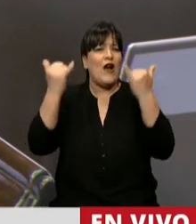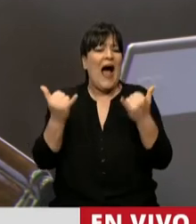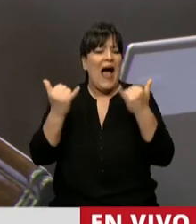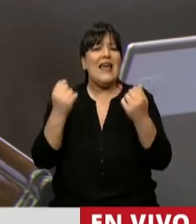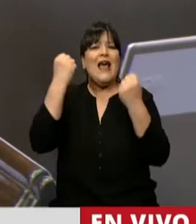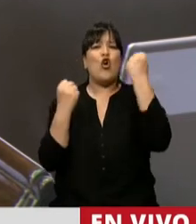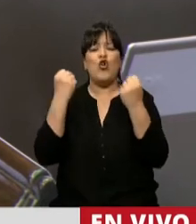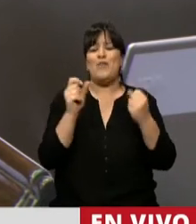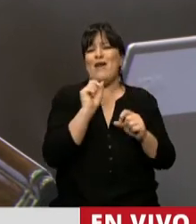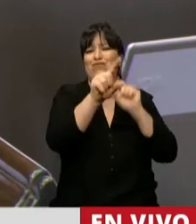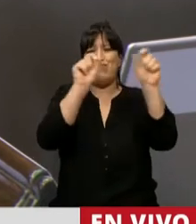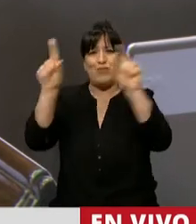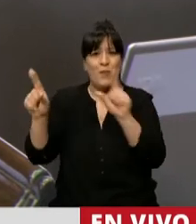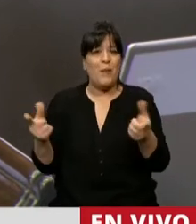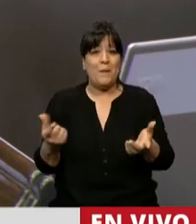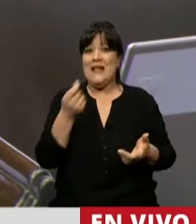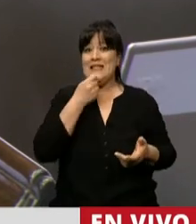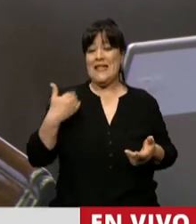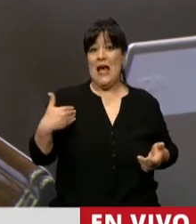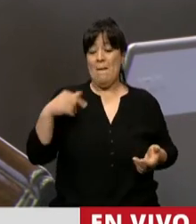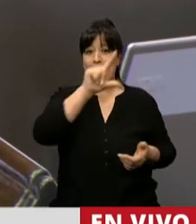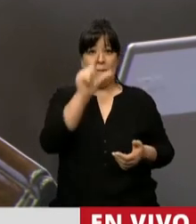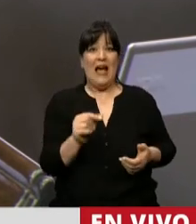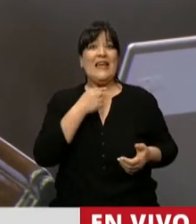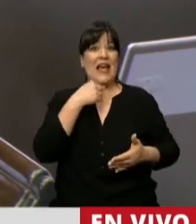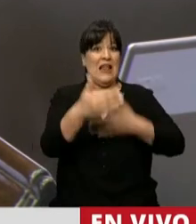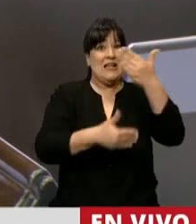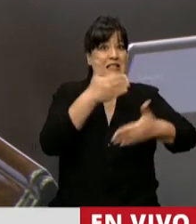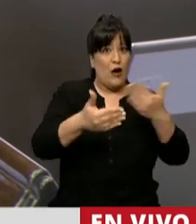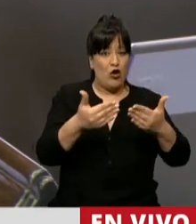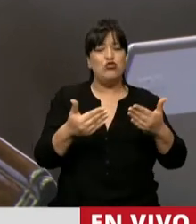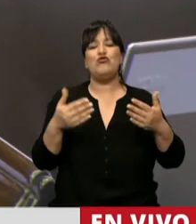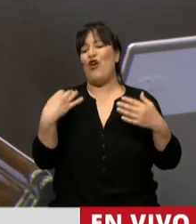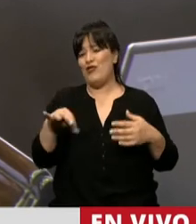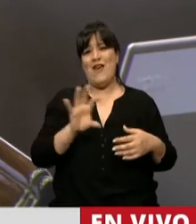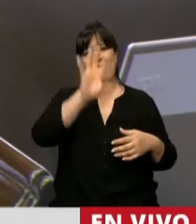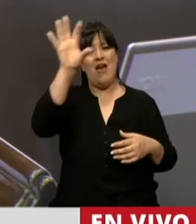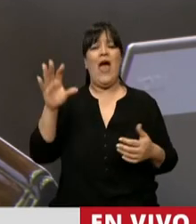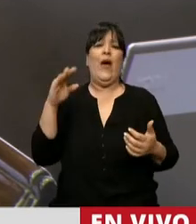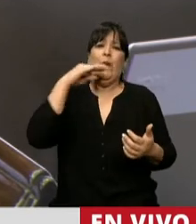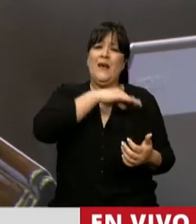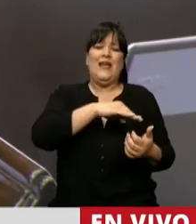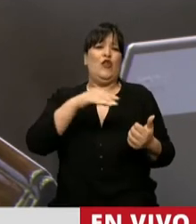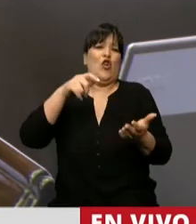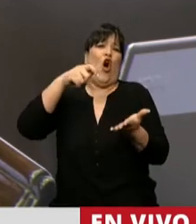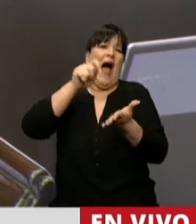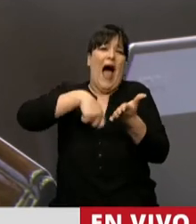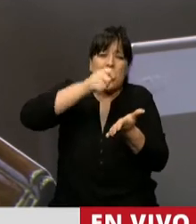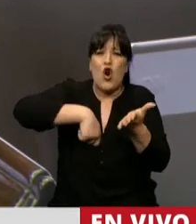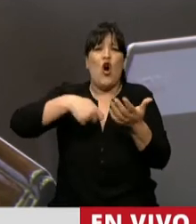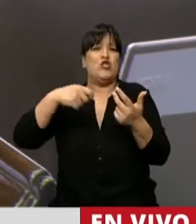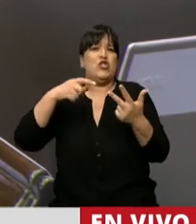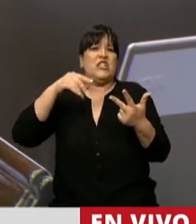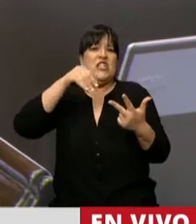en un país que se desarrolle, es imposible no mirarlo a los sectores. Podemos hablar de este, de la viticultura, del arroz, de la yerba mate,